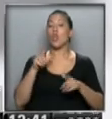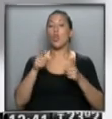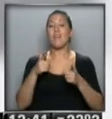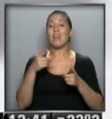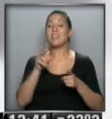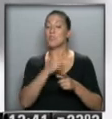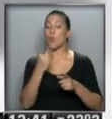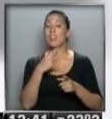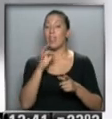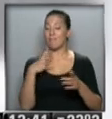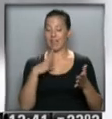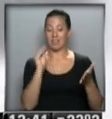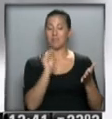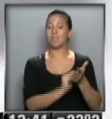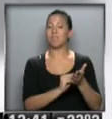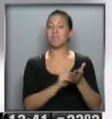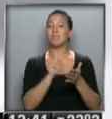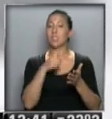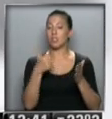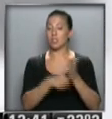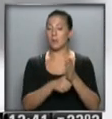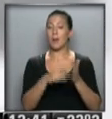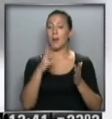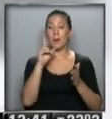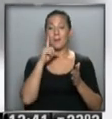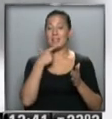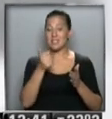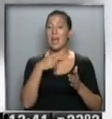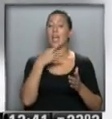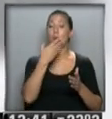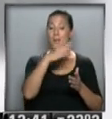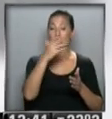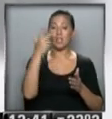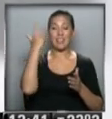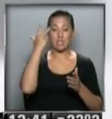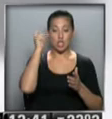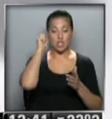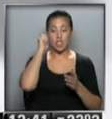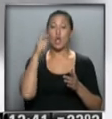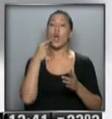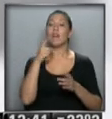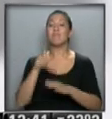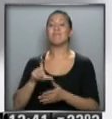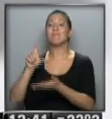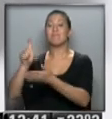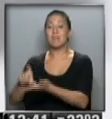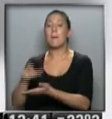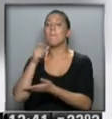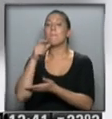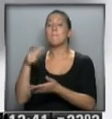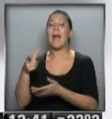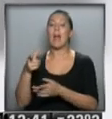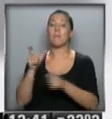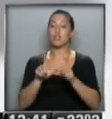el segundo hijo que creo que se llama Brisa. Bien. El hijo mayor ya tiene 18 años, con lo cual recordemos que la Asignación Universal es para desocupados, para